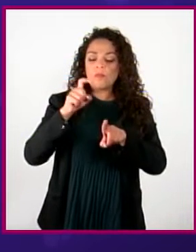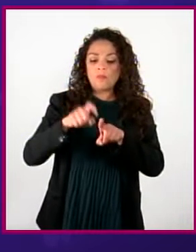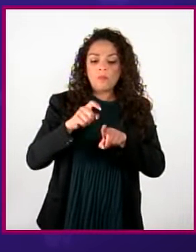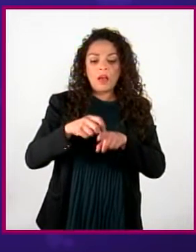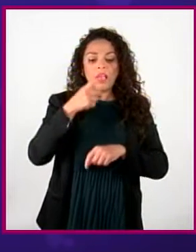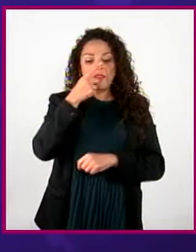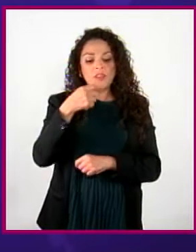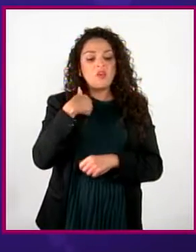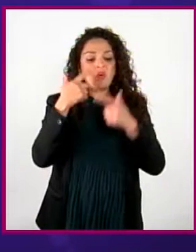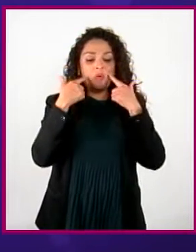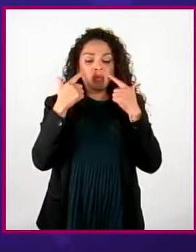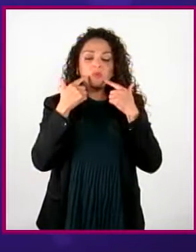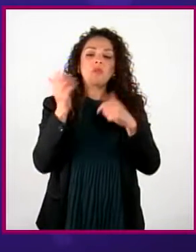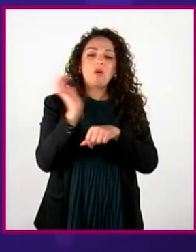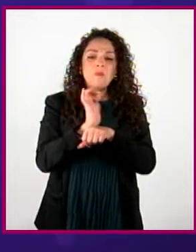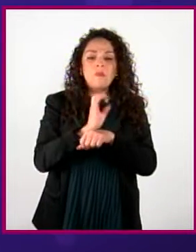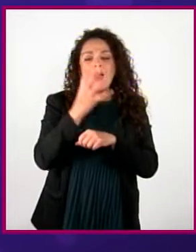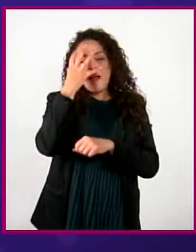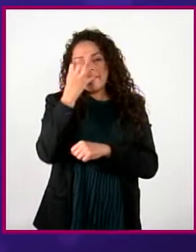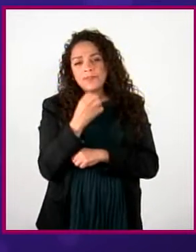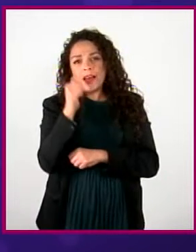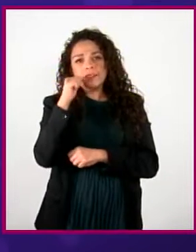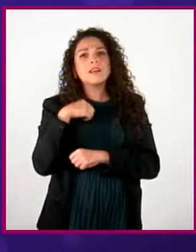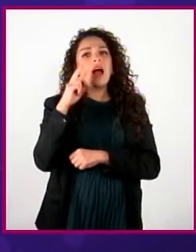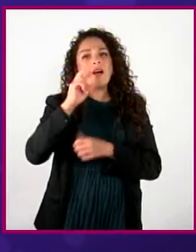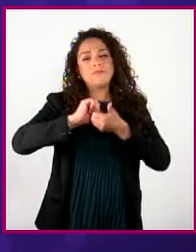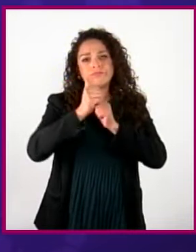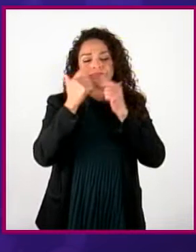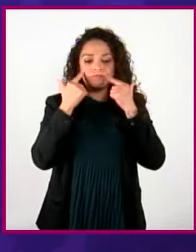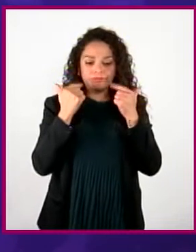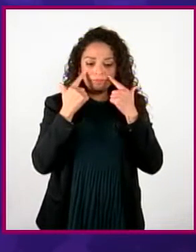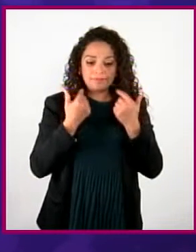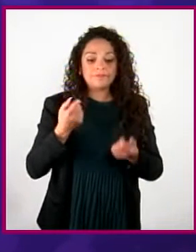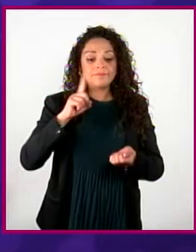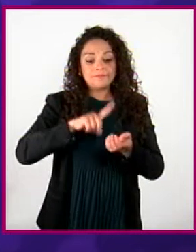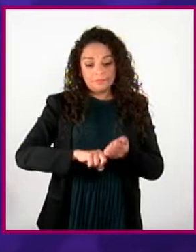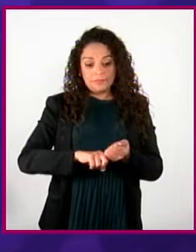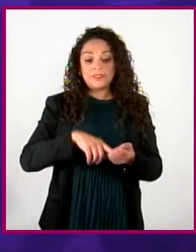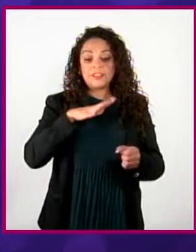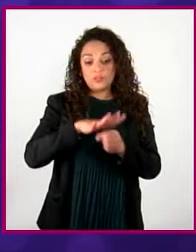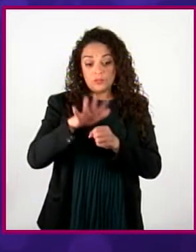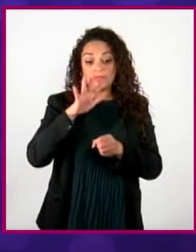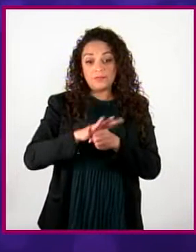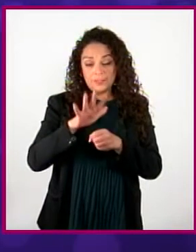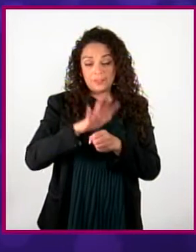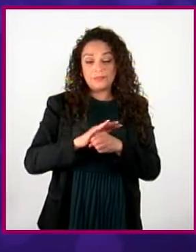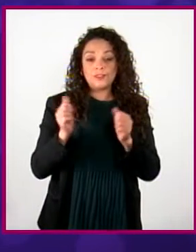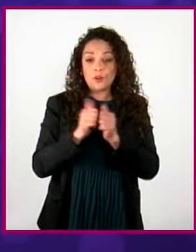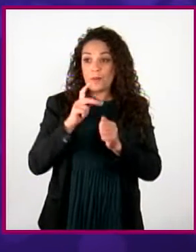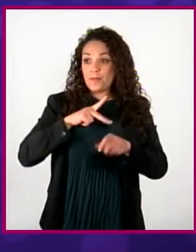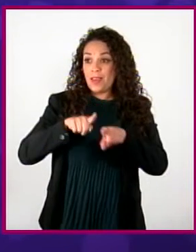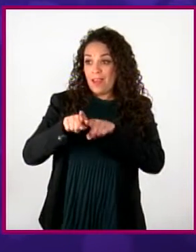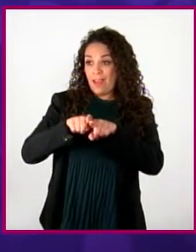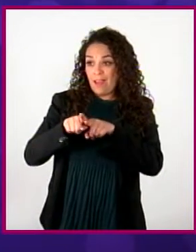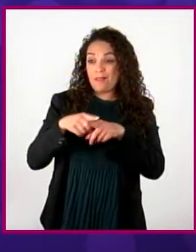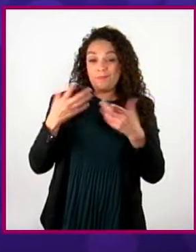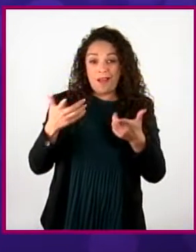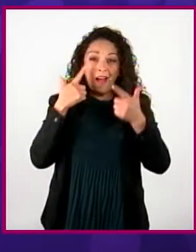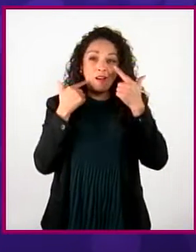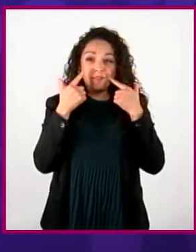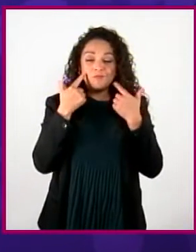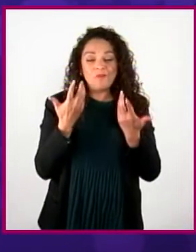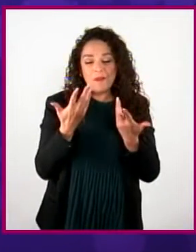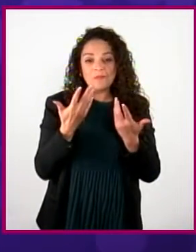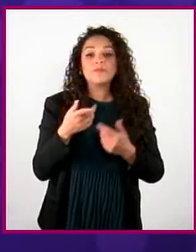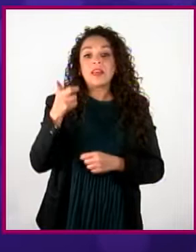hubiera un mañana. Unas simples lágrimas son suficientes para no acabármela con mi hermano por días. Que si parezco niña, que